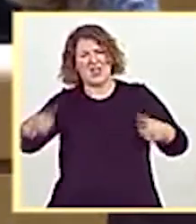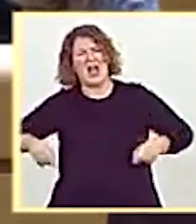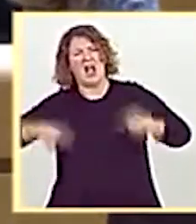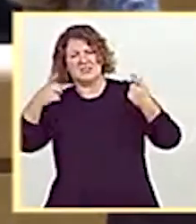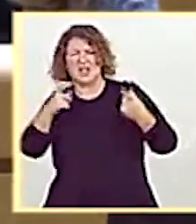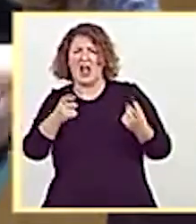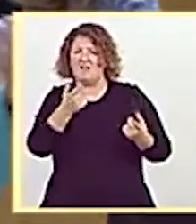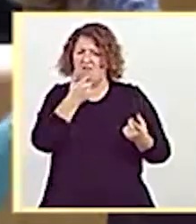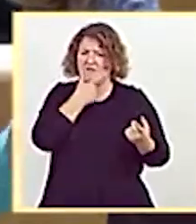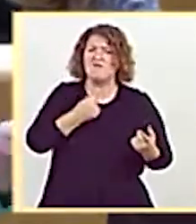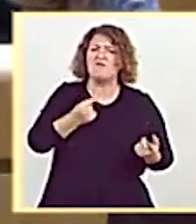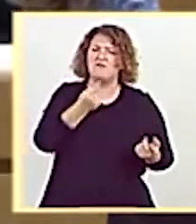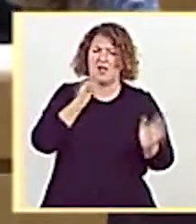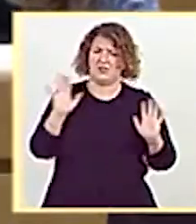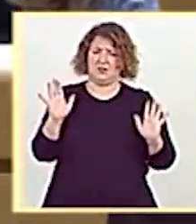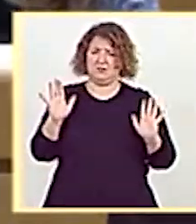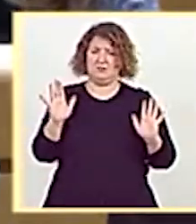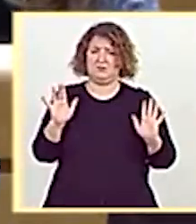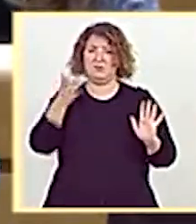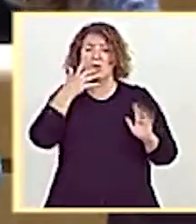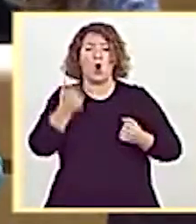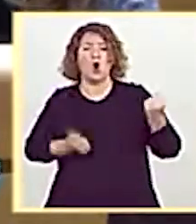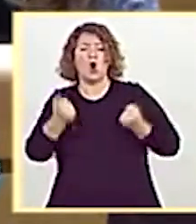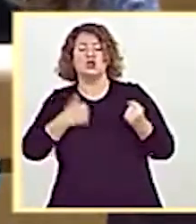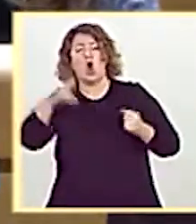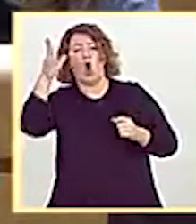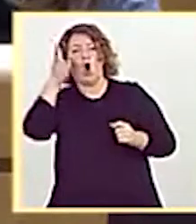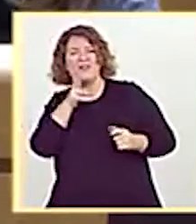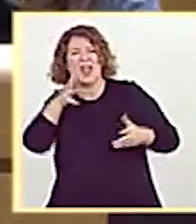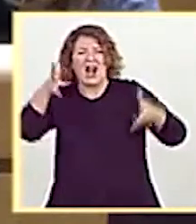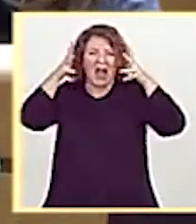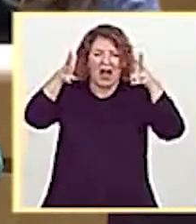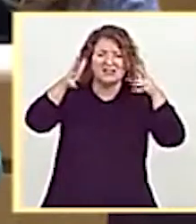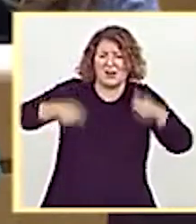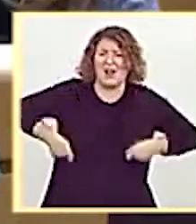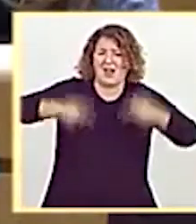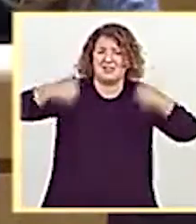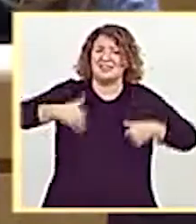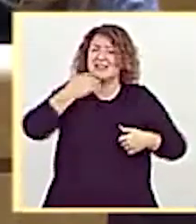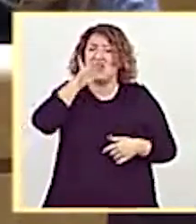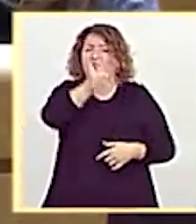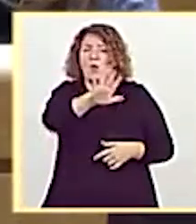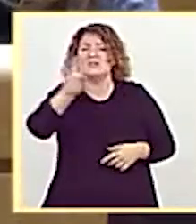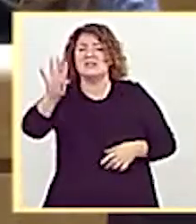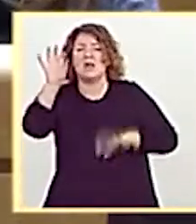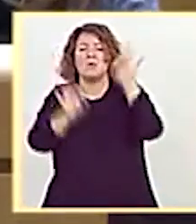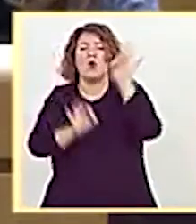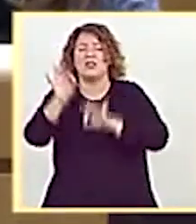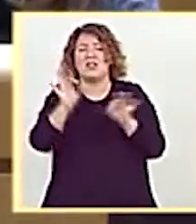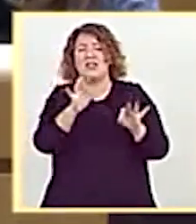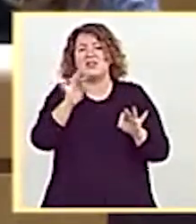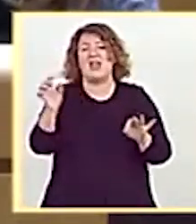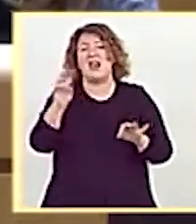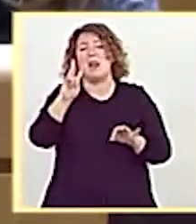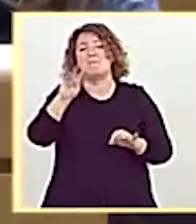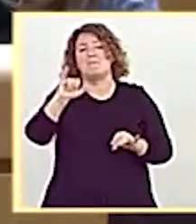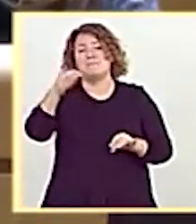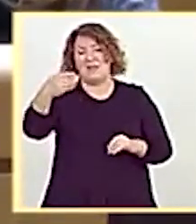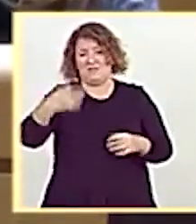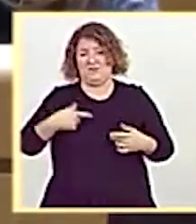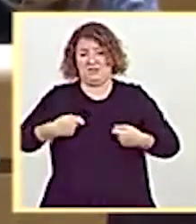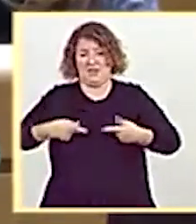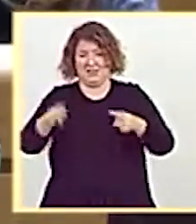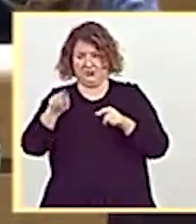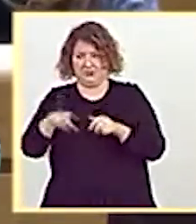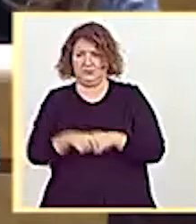difícil. Pues tantos gastos en coches oficiales y asesores que vamos a alcanzar el 53% del PIB. Un ya